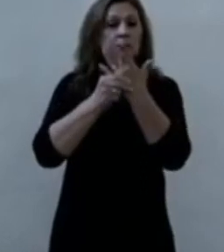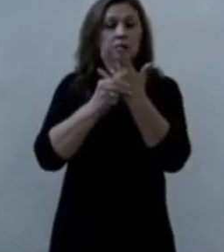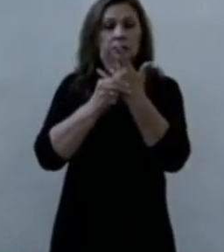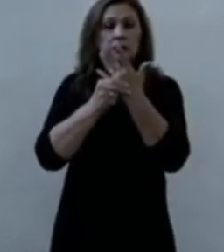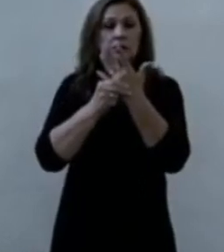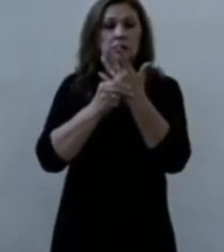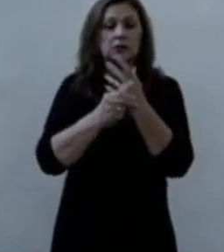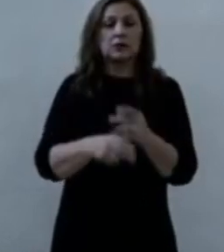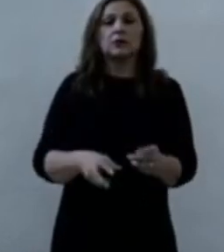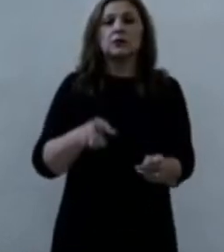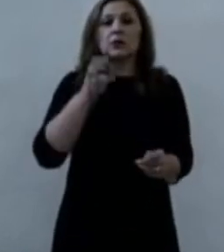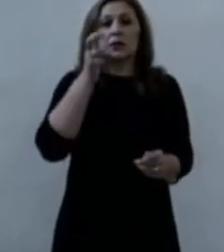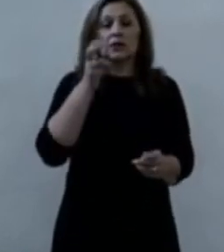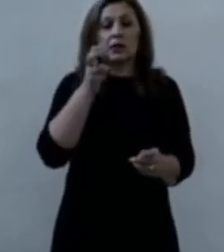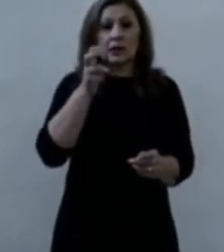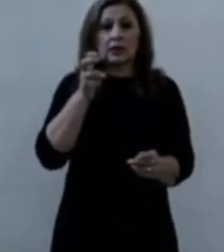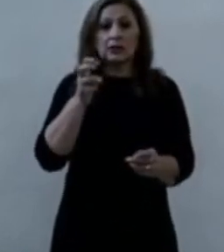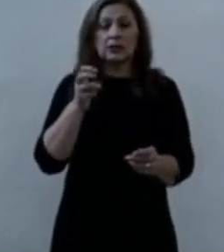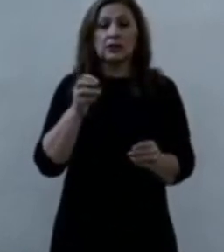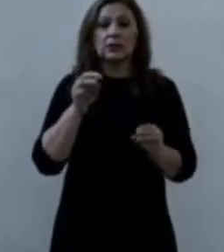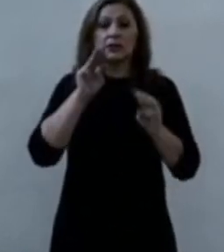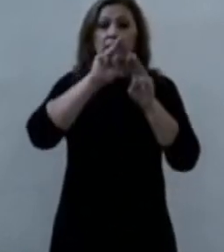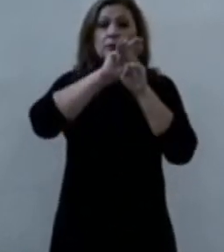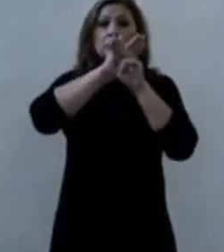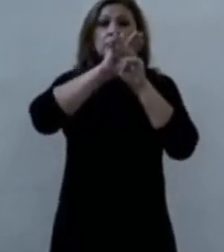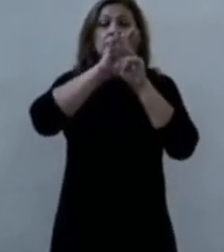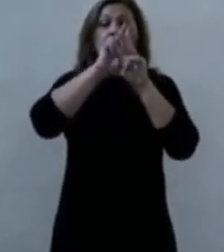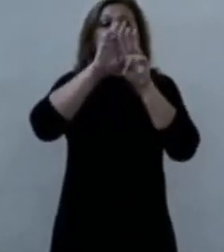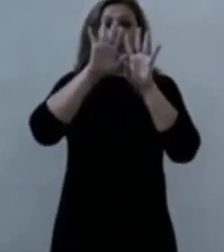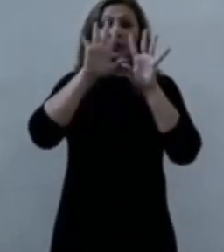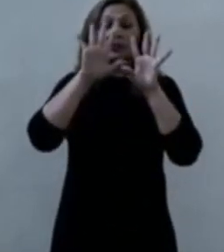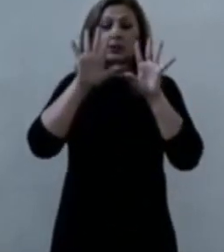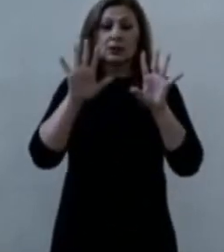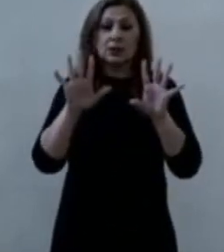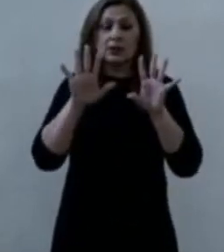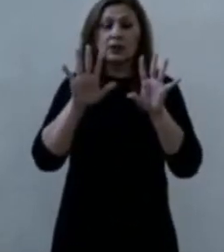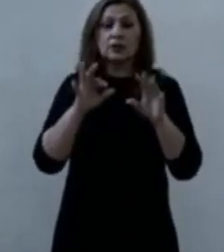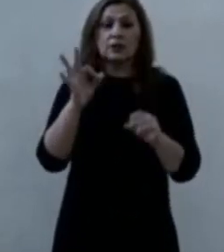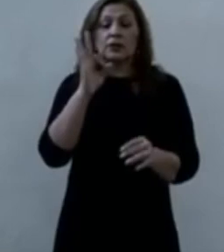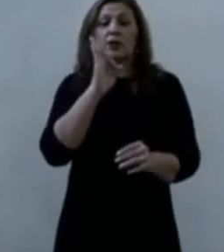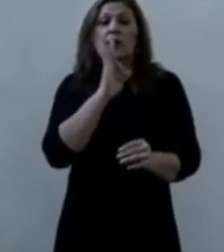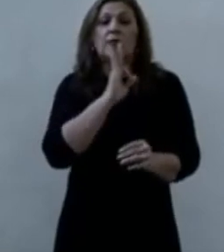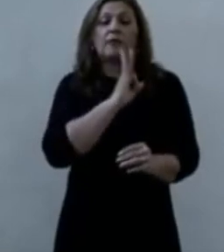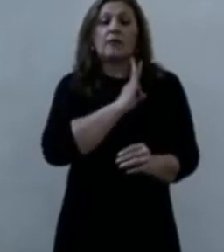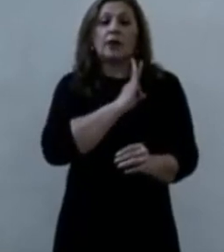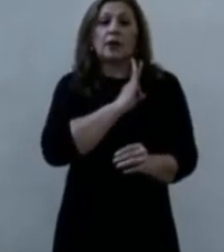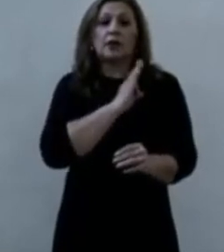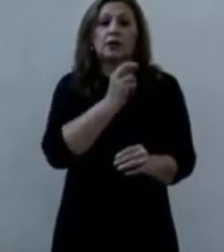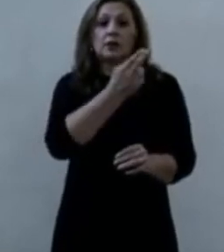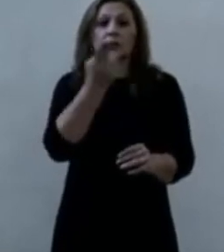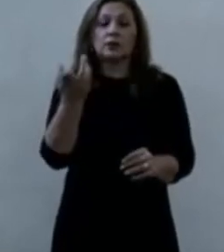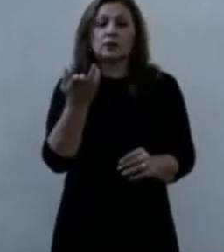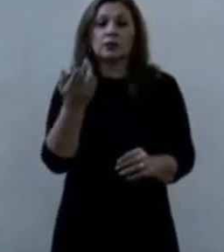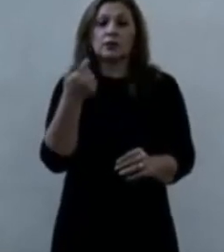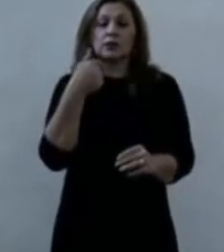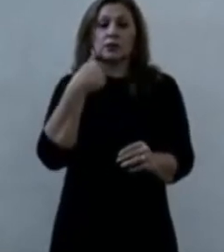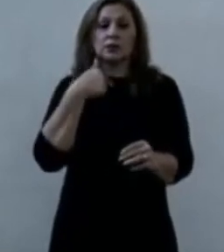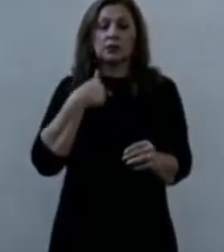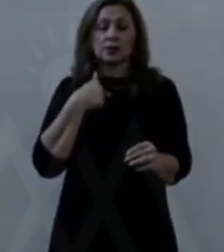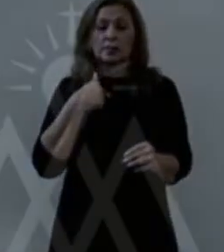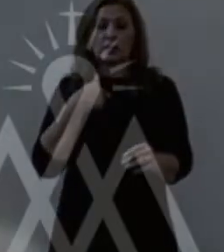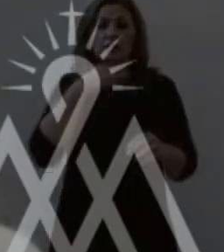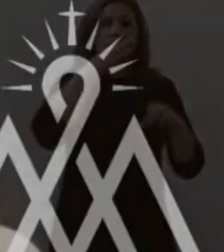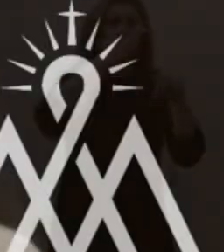este es el misterio de la fe, ustedes y yo llamados a